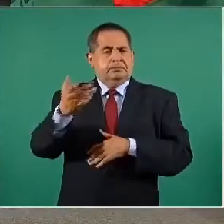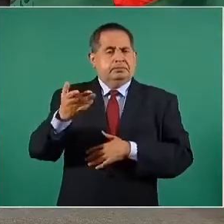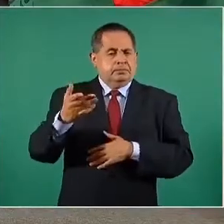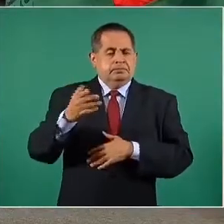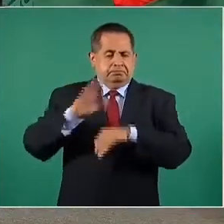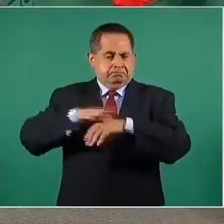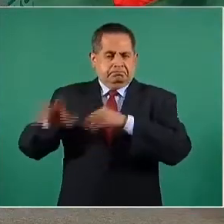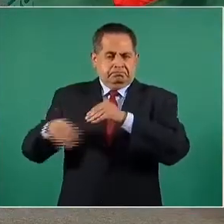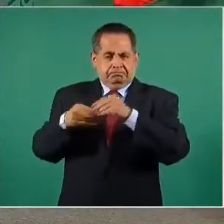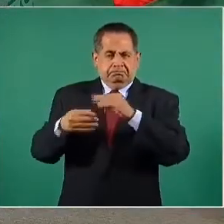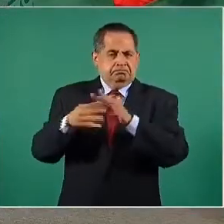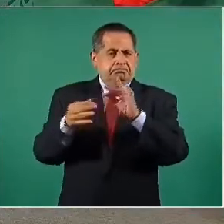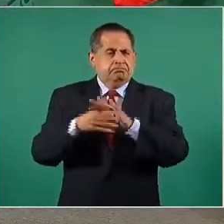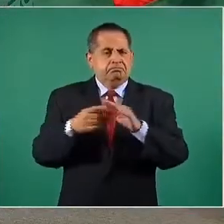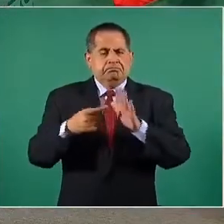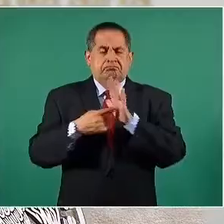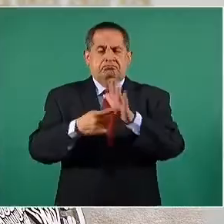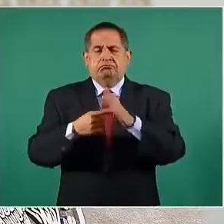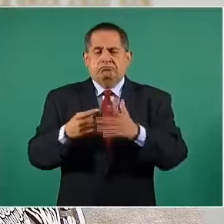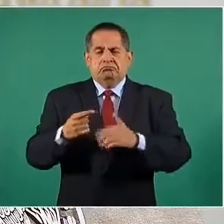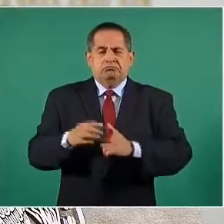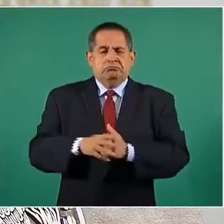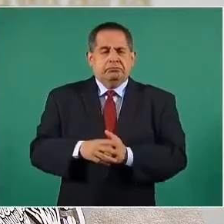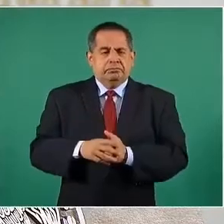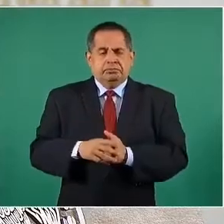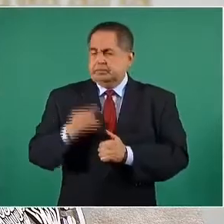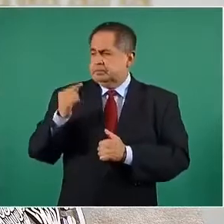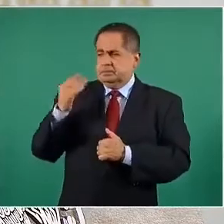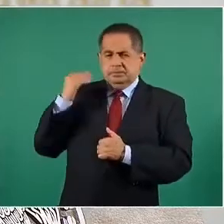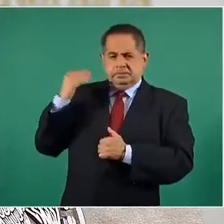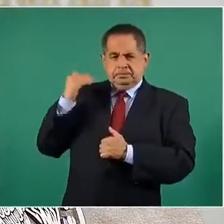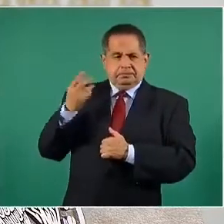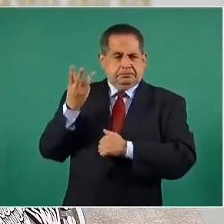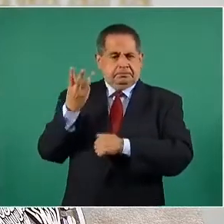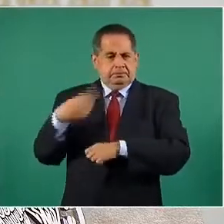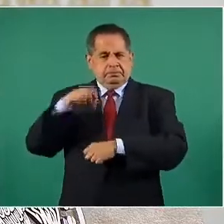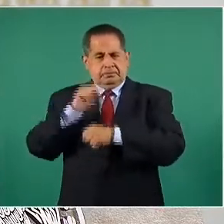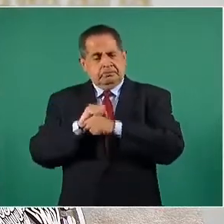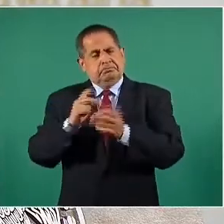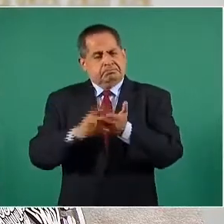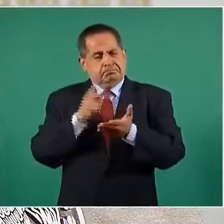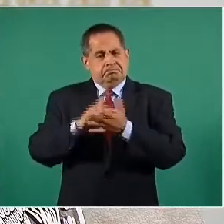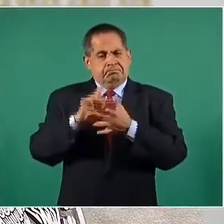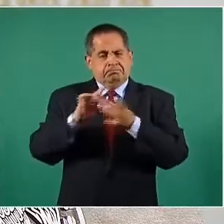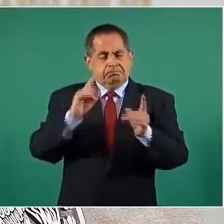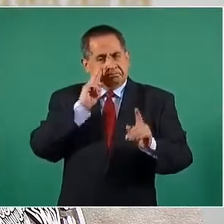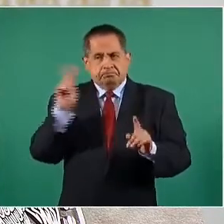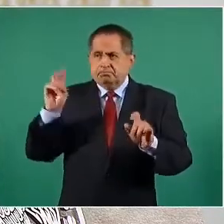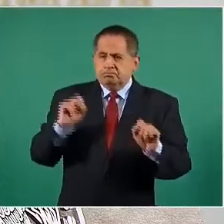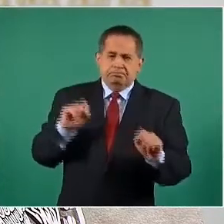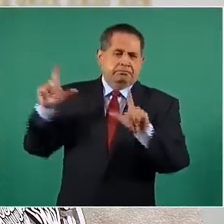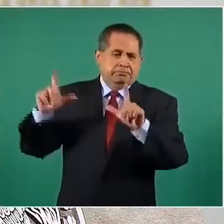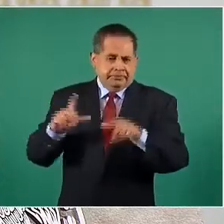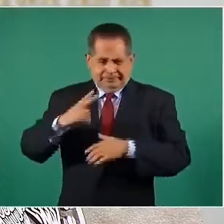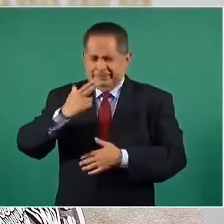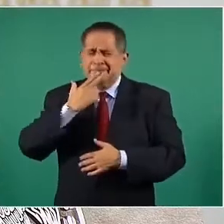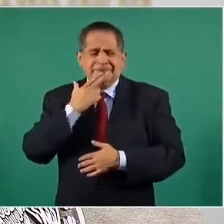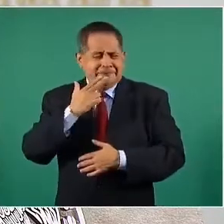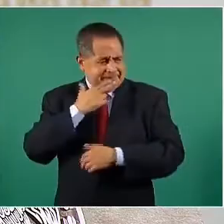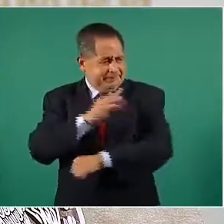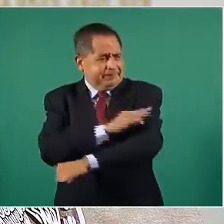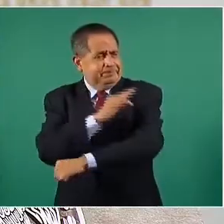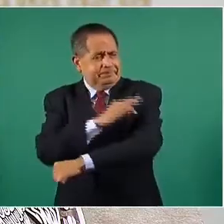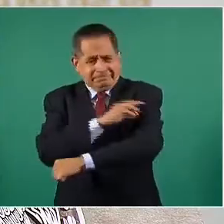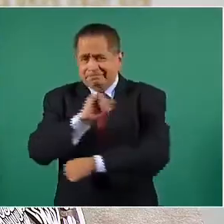adicional lo que he dicho en las recientes tres semanas, que es esta demostración de la utilidad de las vacunas